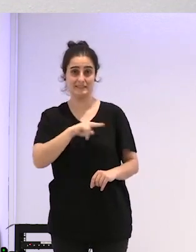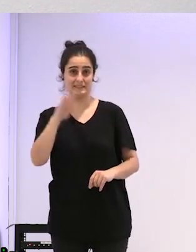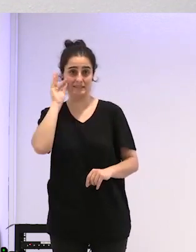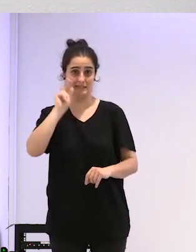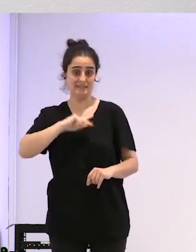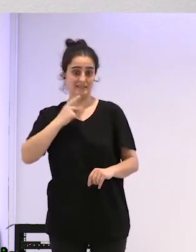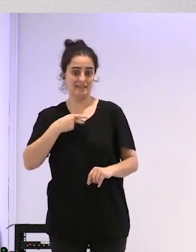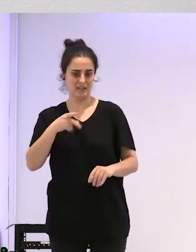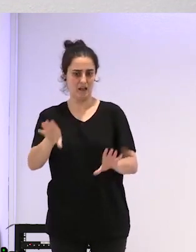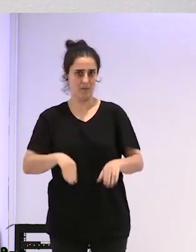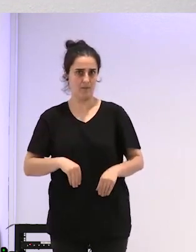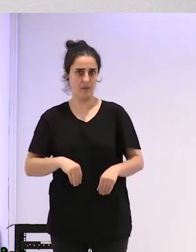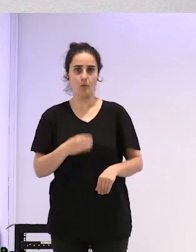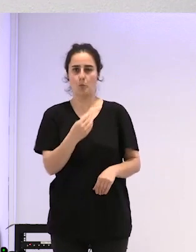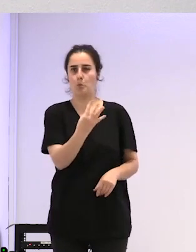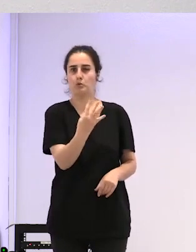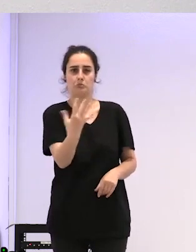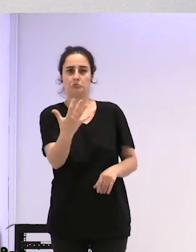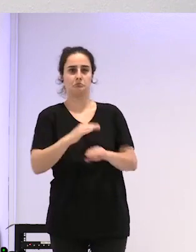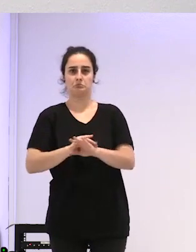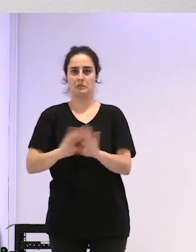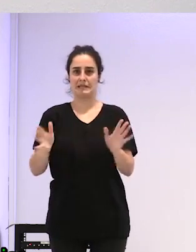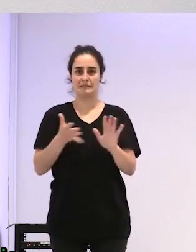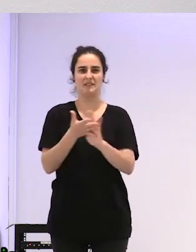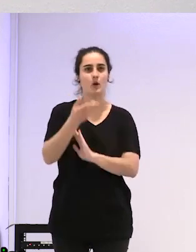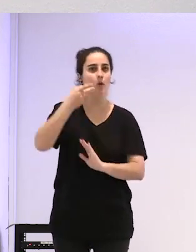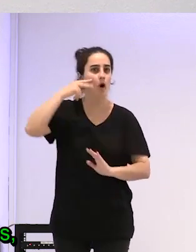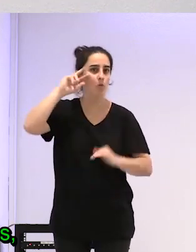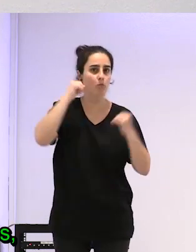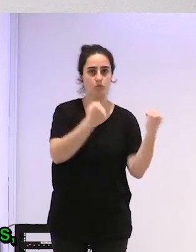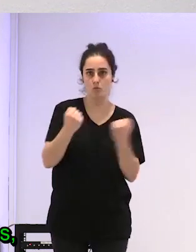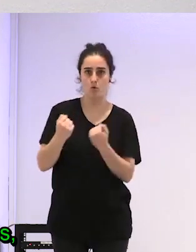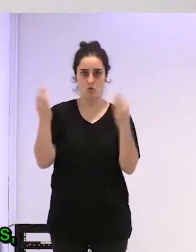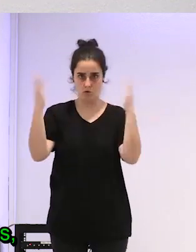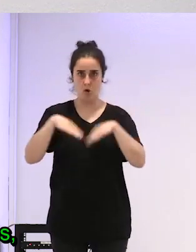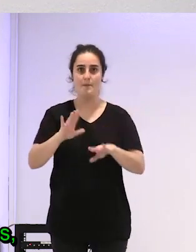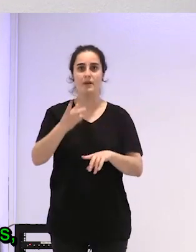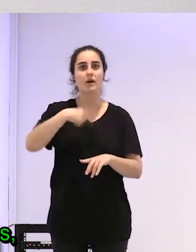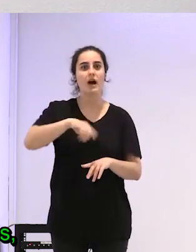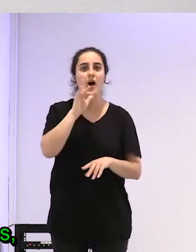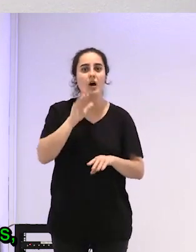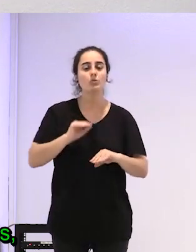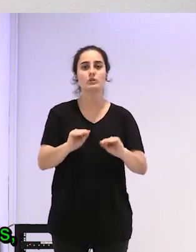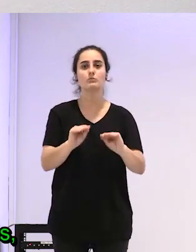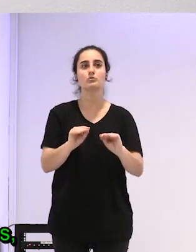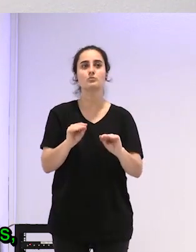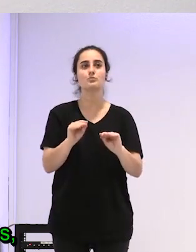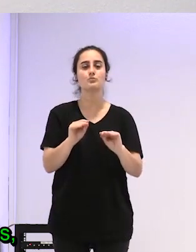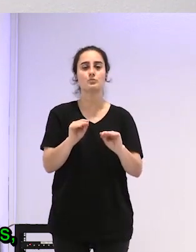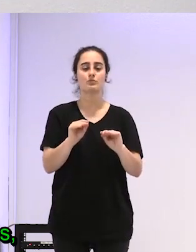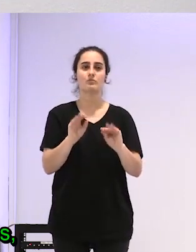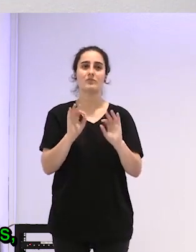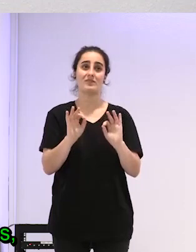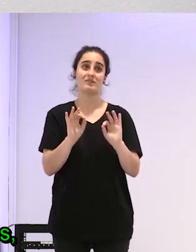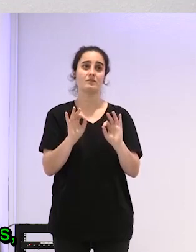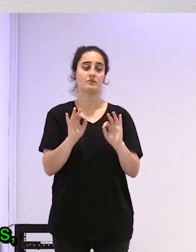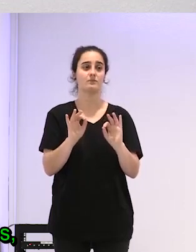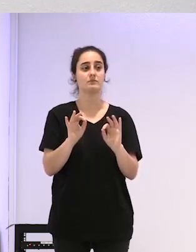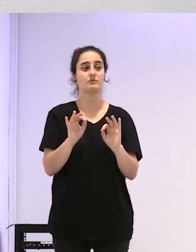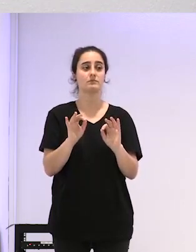pero solo son cuatro o cinco o sea que lo tenemos mucha experiencia ¿no? pero estamos utilizando lo que llamamos y esto aquí